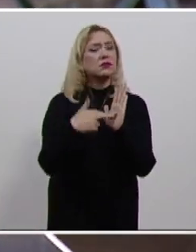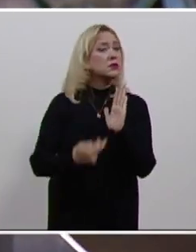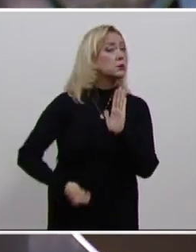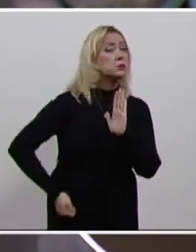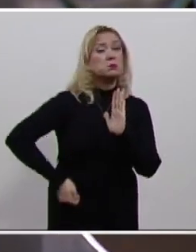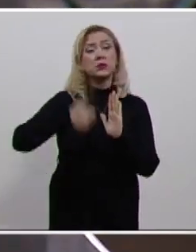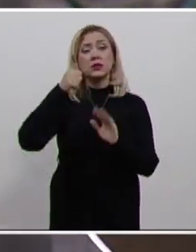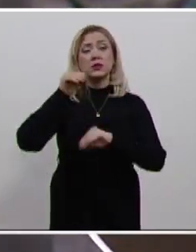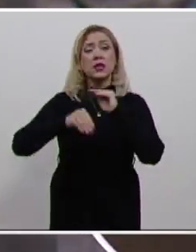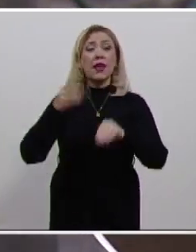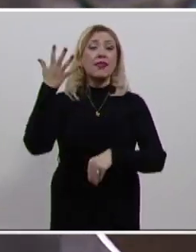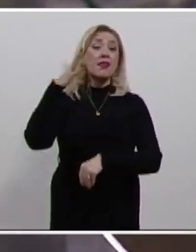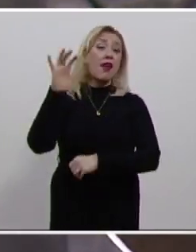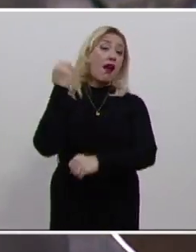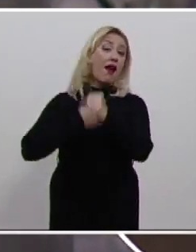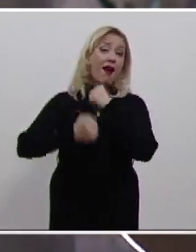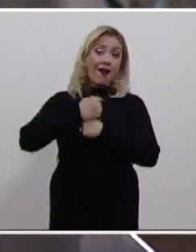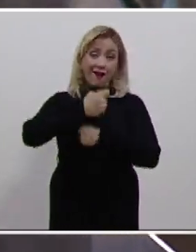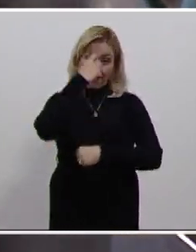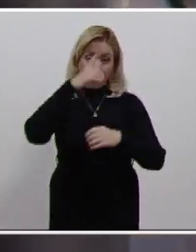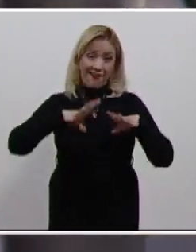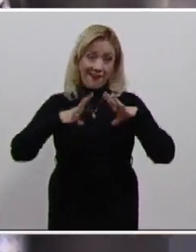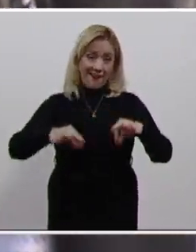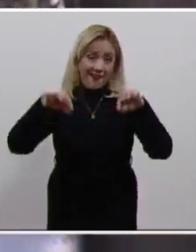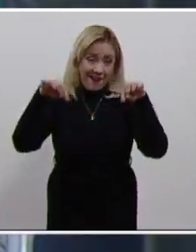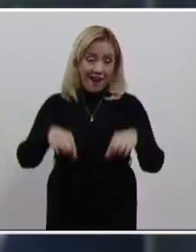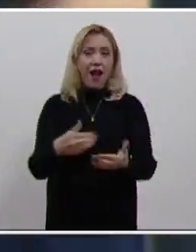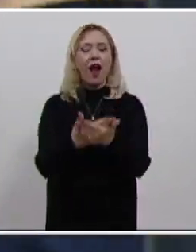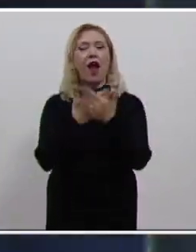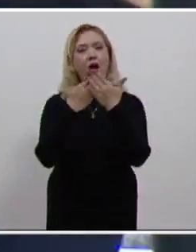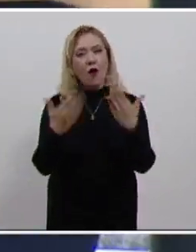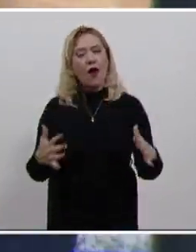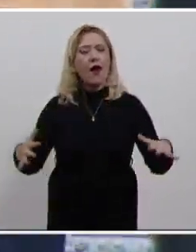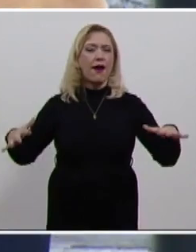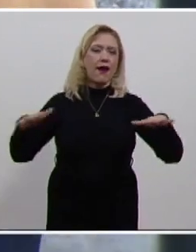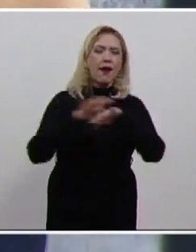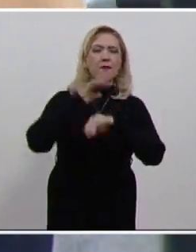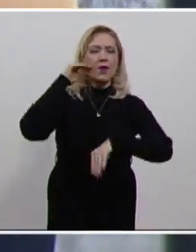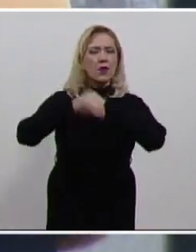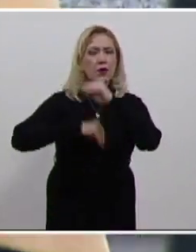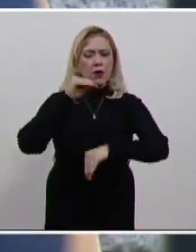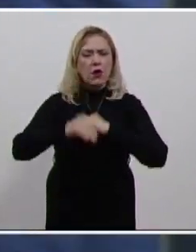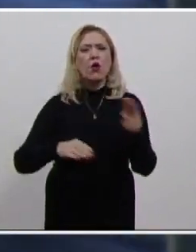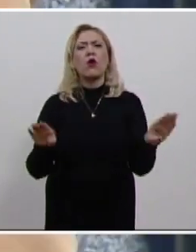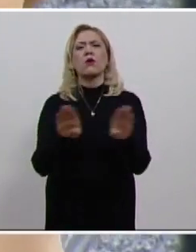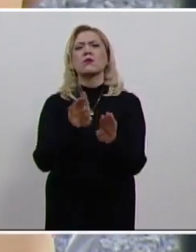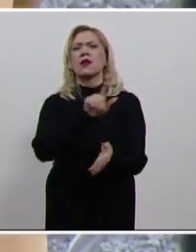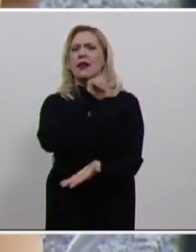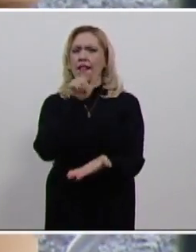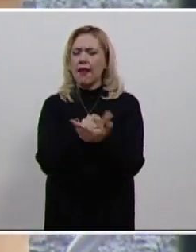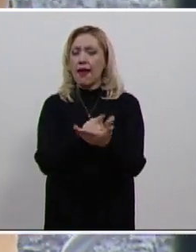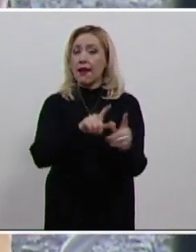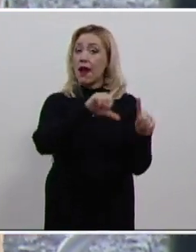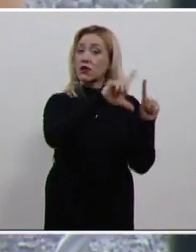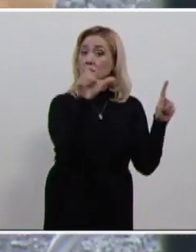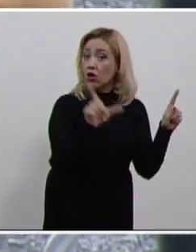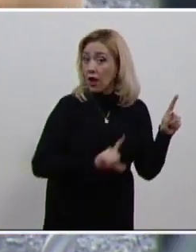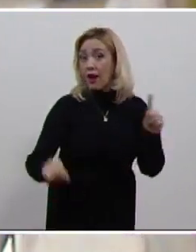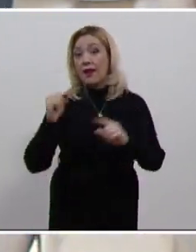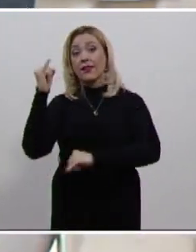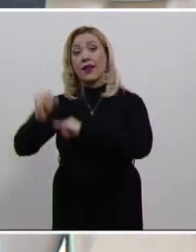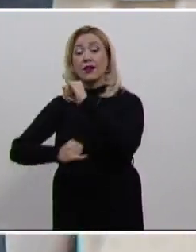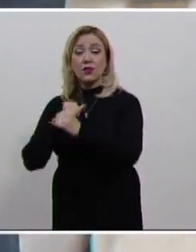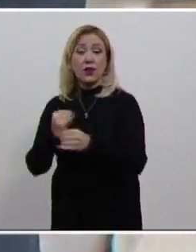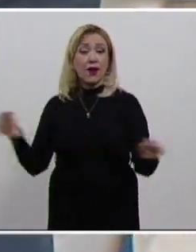vez hace casi 10 años, esta versión actualizada incorpora los últimos avances jurídicos a nivel nacional e internacional